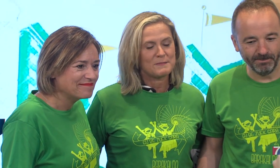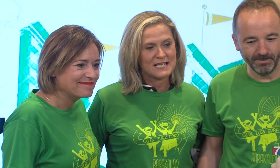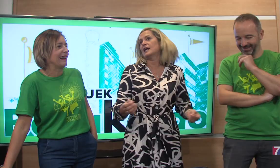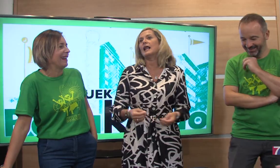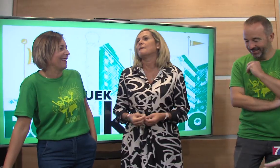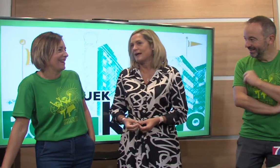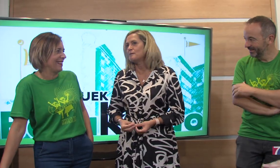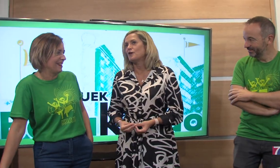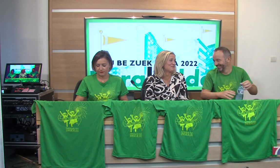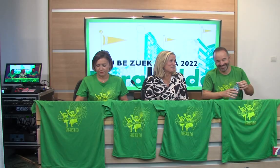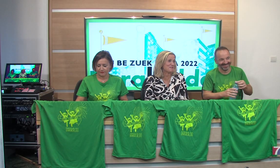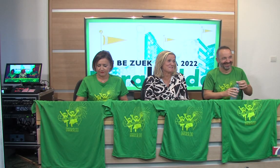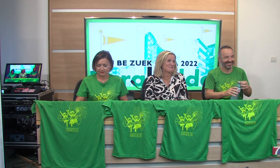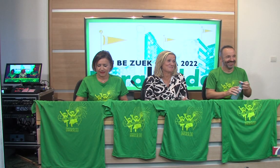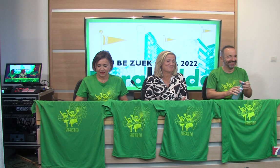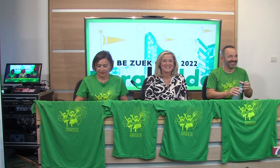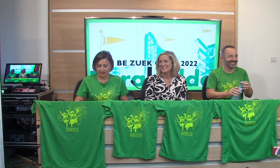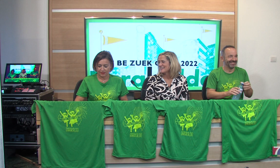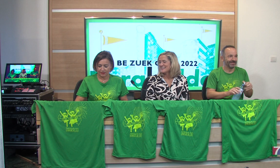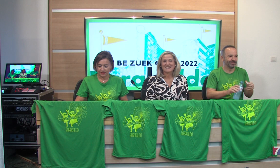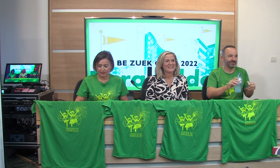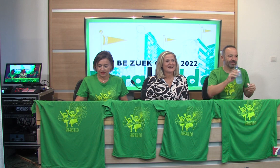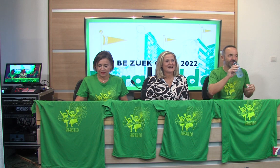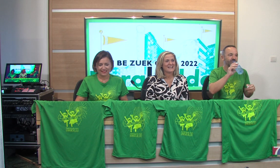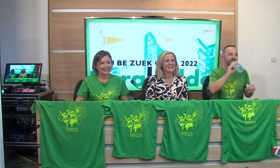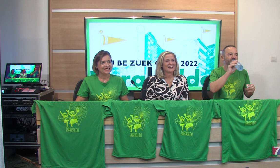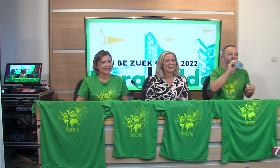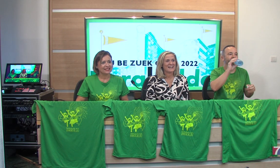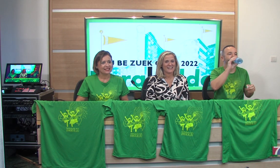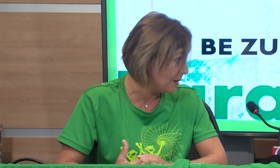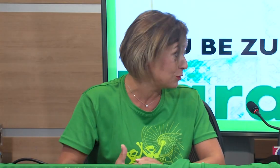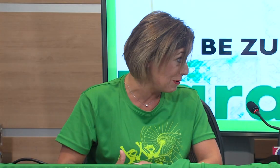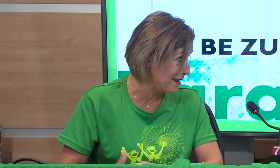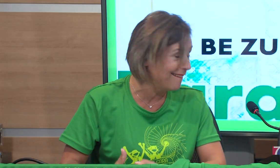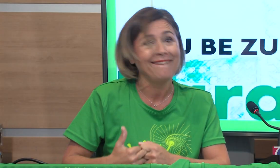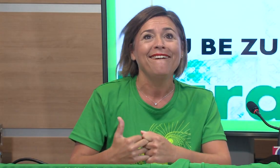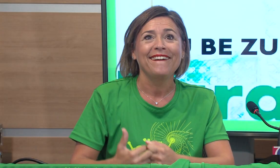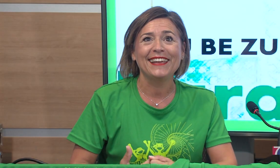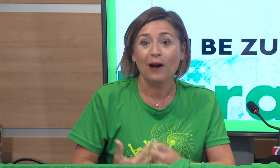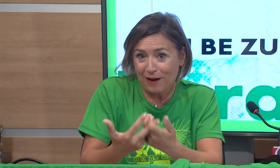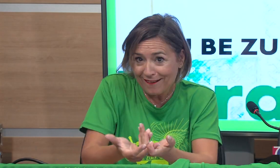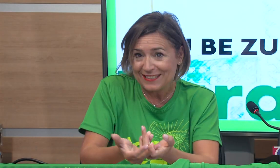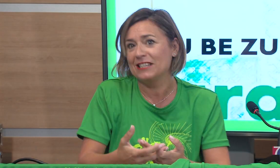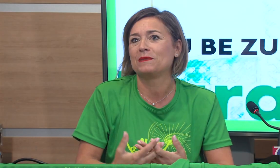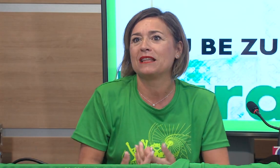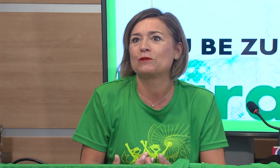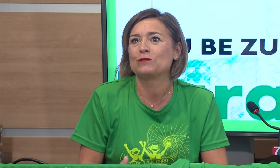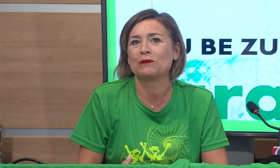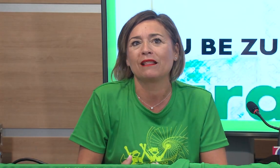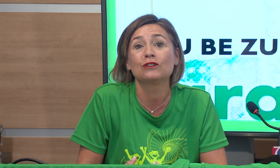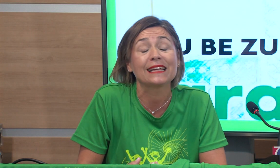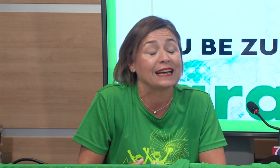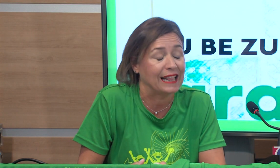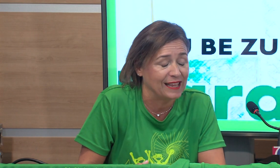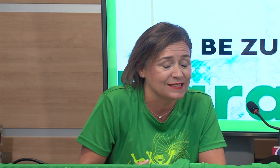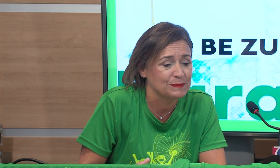las y los chiquis que estén en la sexta planta, también desde sus habitaciones, puedan participar de esa fiesta y hacer las mismas actividades que